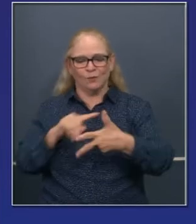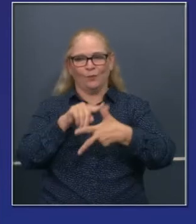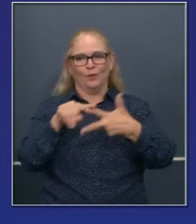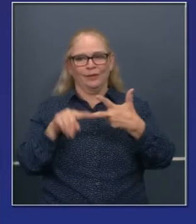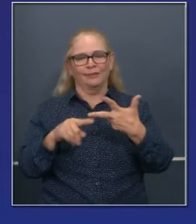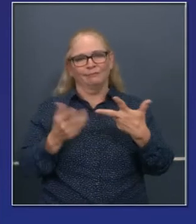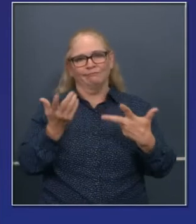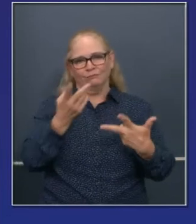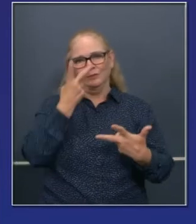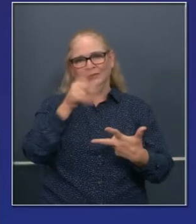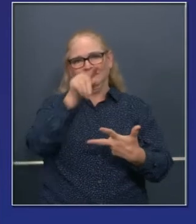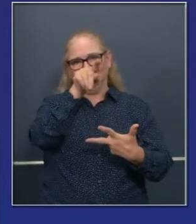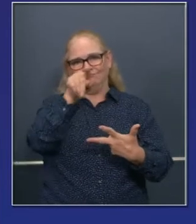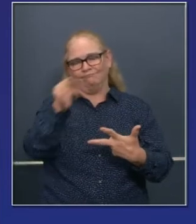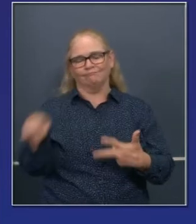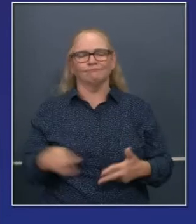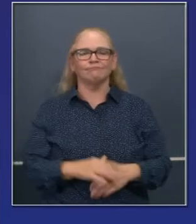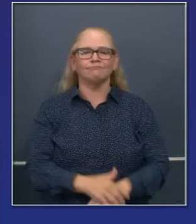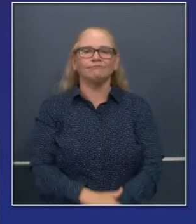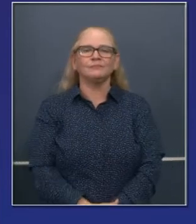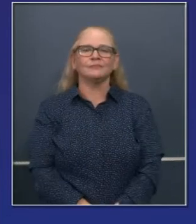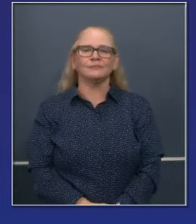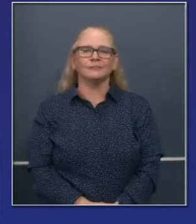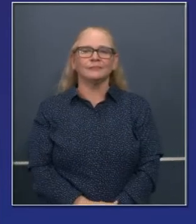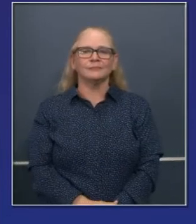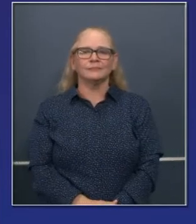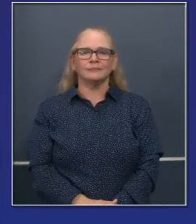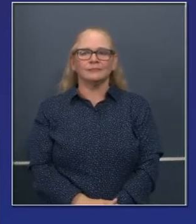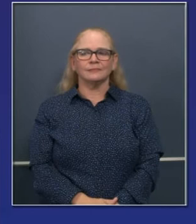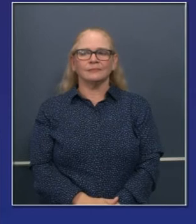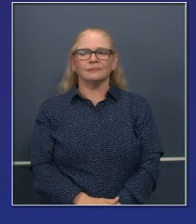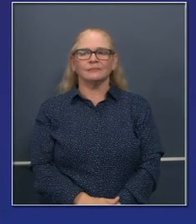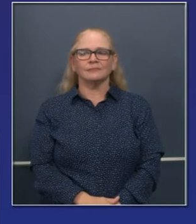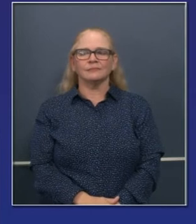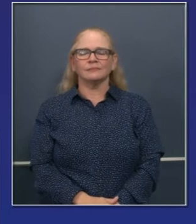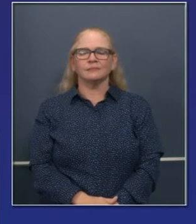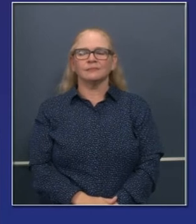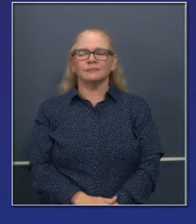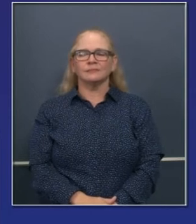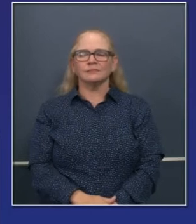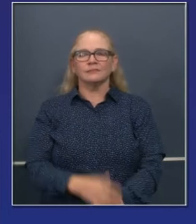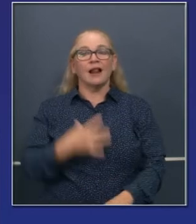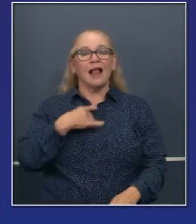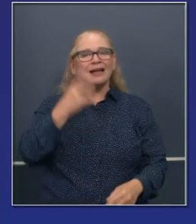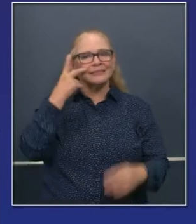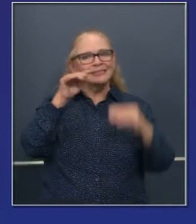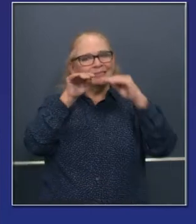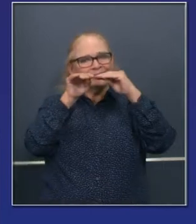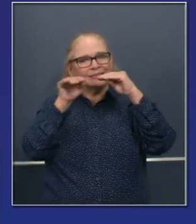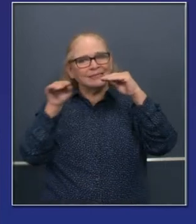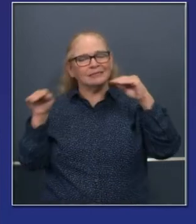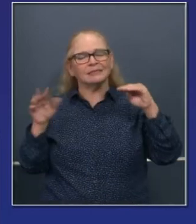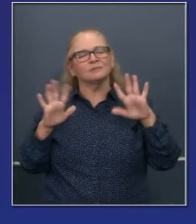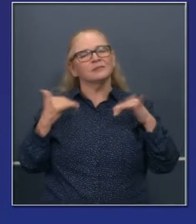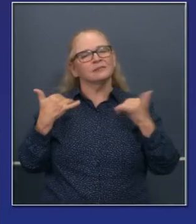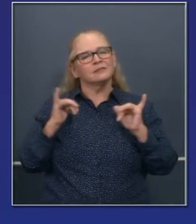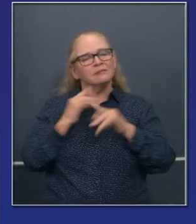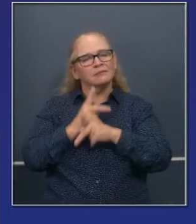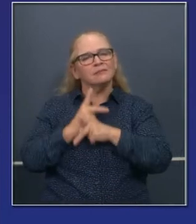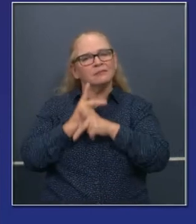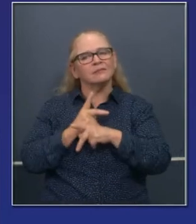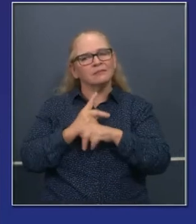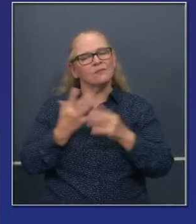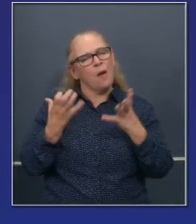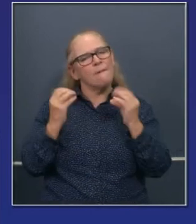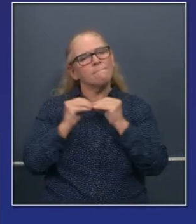y estos números definitivamente son muy de gran consecuencia. Es muy alentador saber que las hospitalizaciones en un periodo de 14